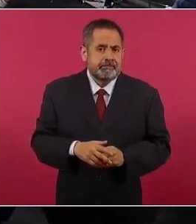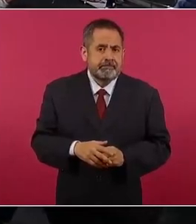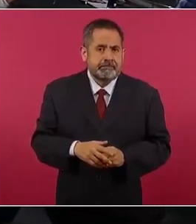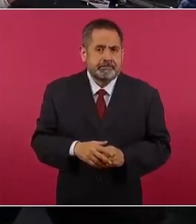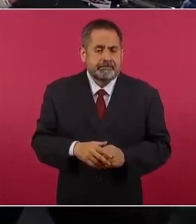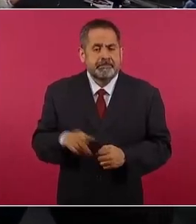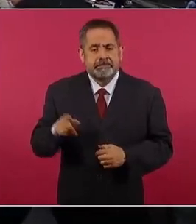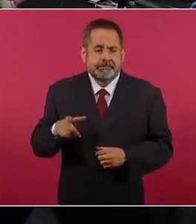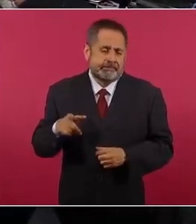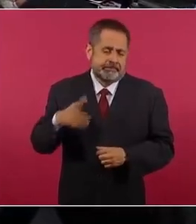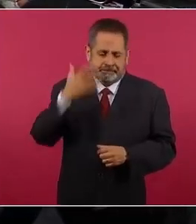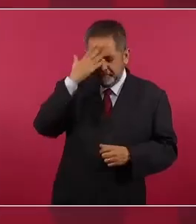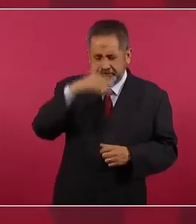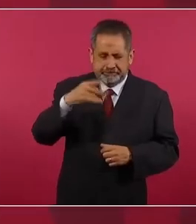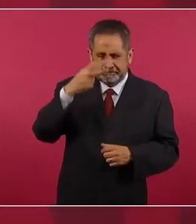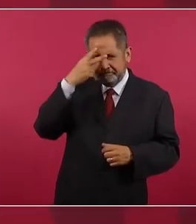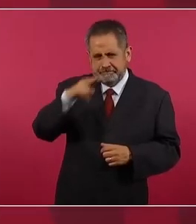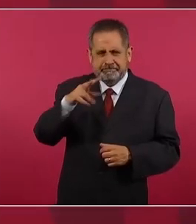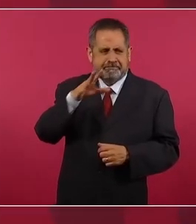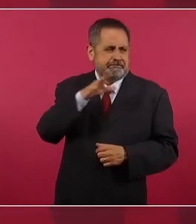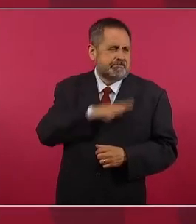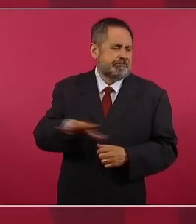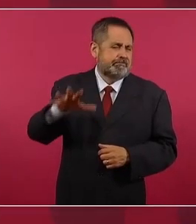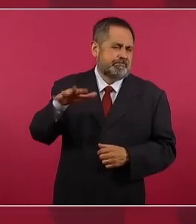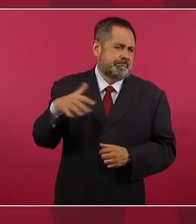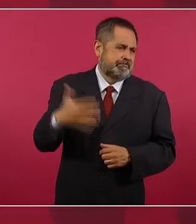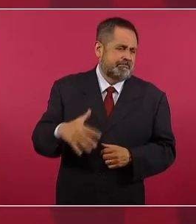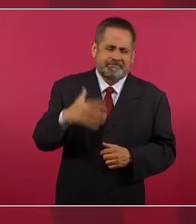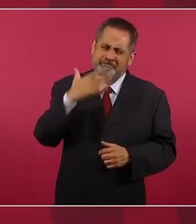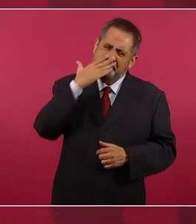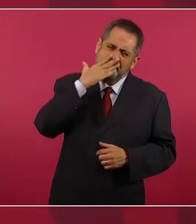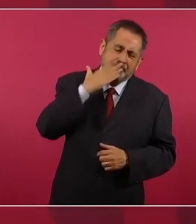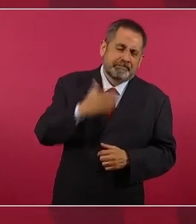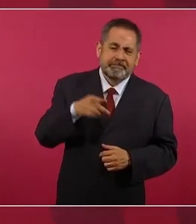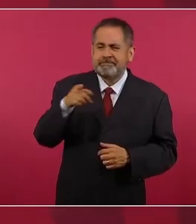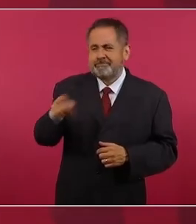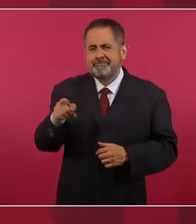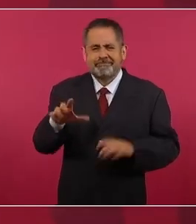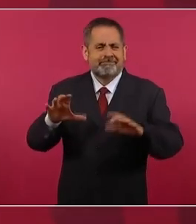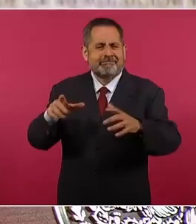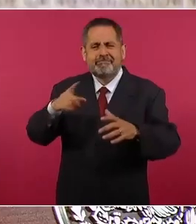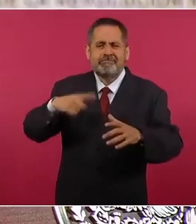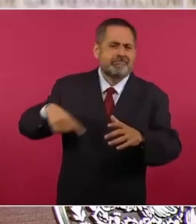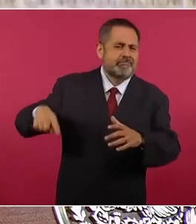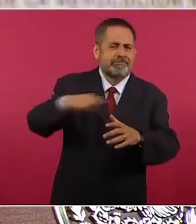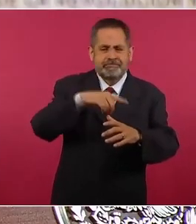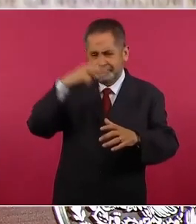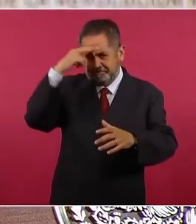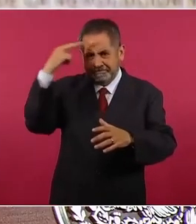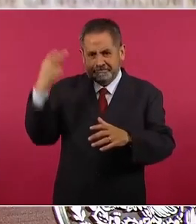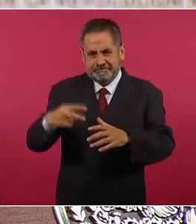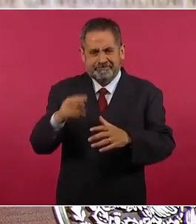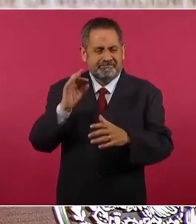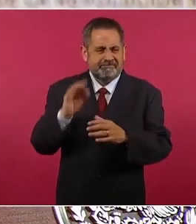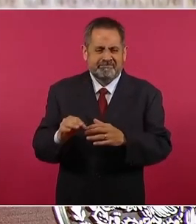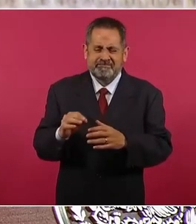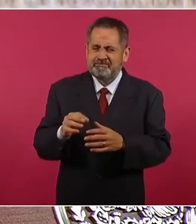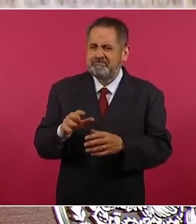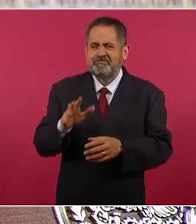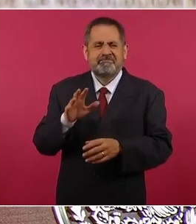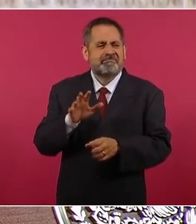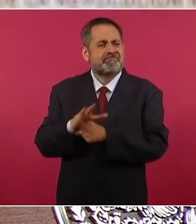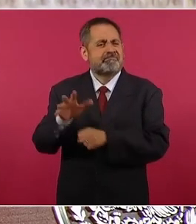excepcional con una gran riqueza